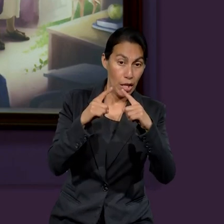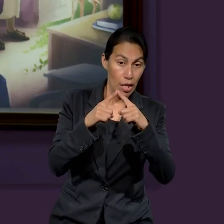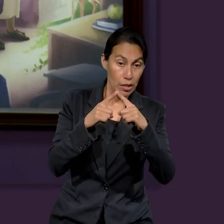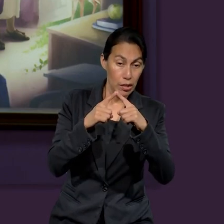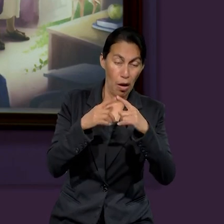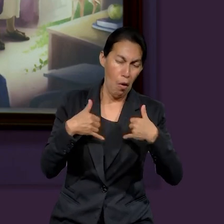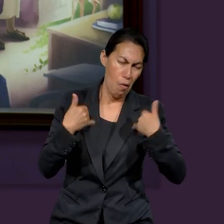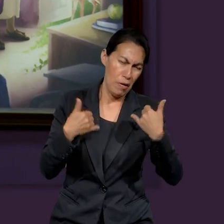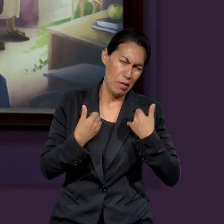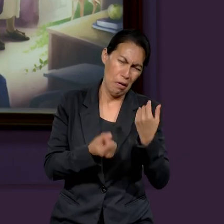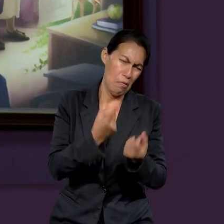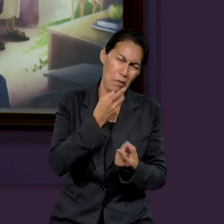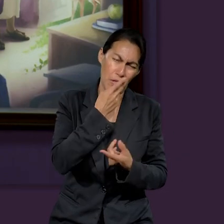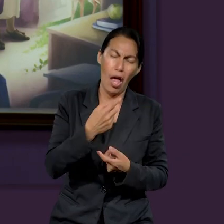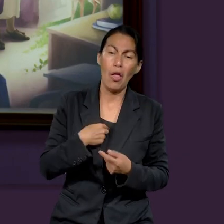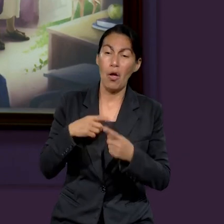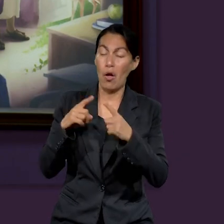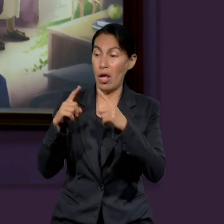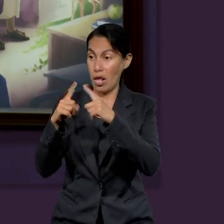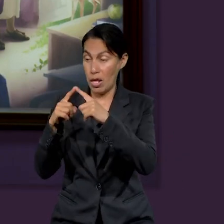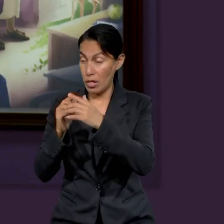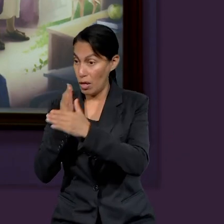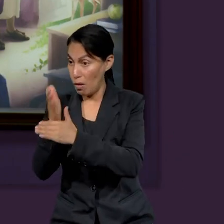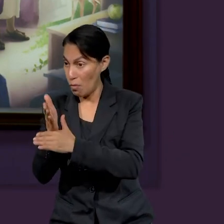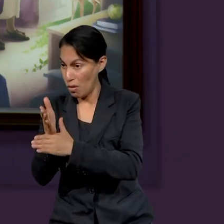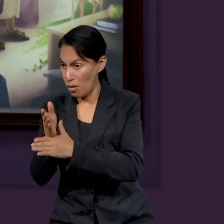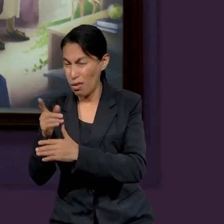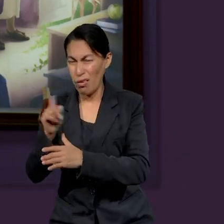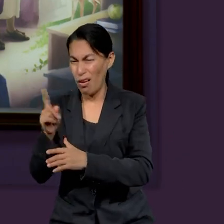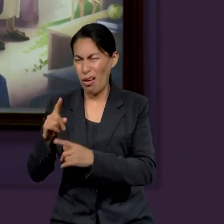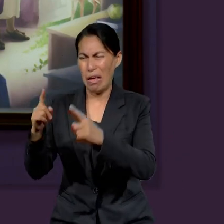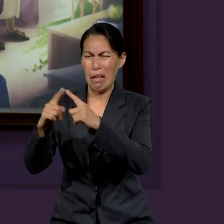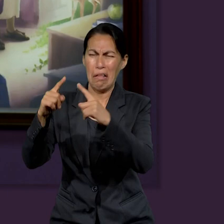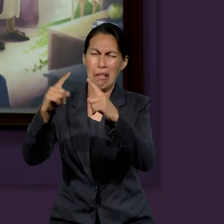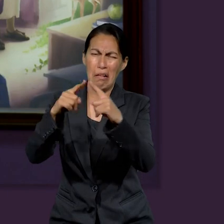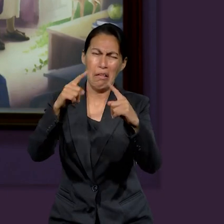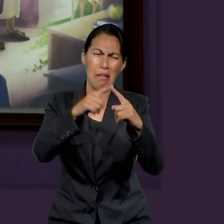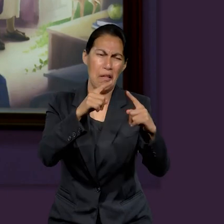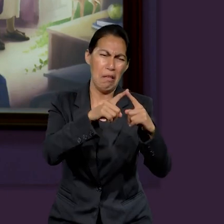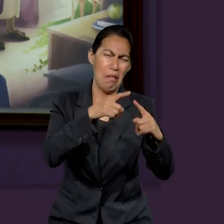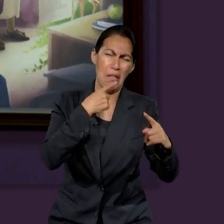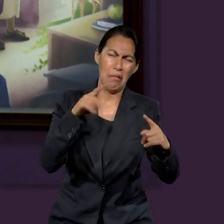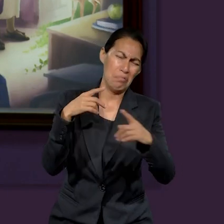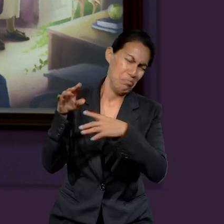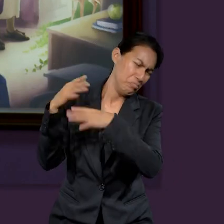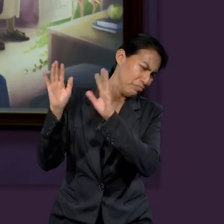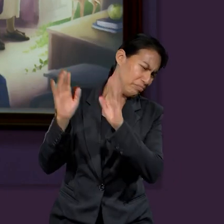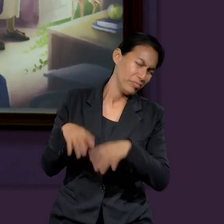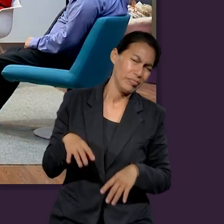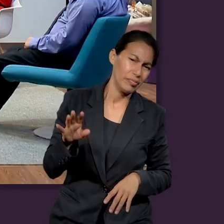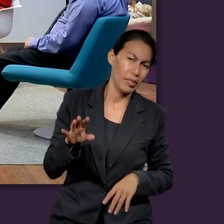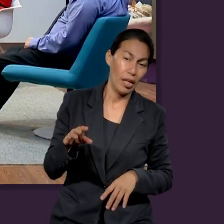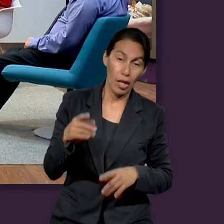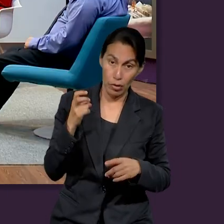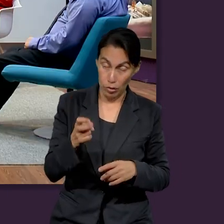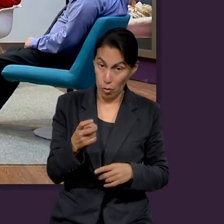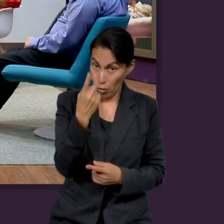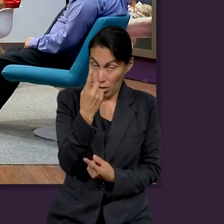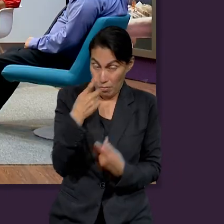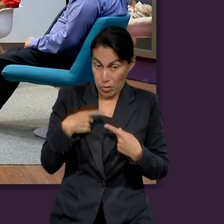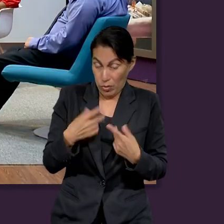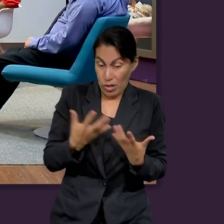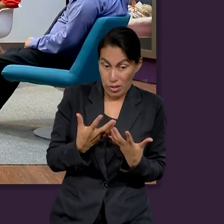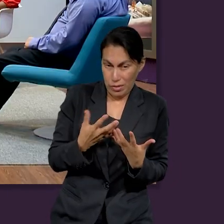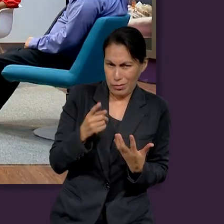la iglesia hace tal cosa, la iglesia hace tal o cual cosa. La iglesia, entonces no solo es una persona, sale dañada